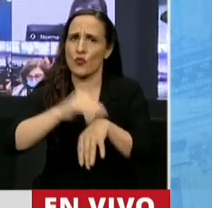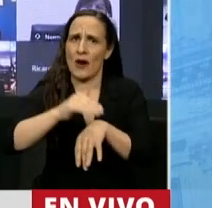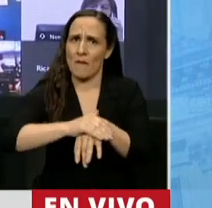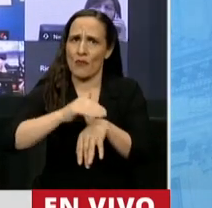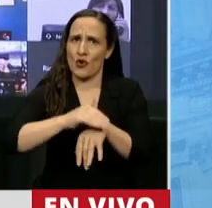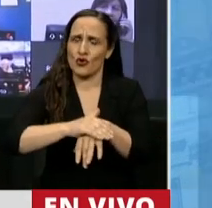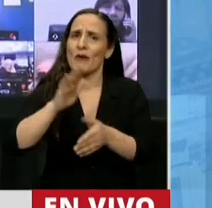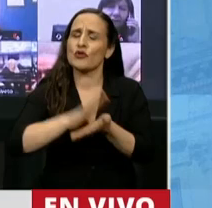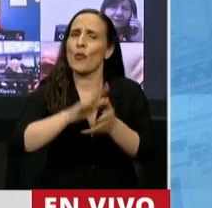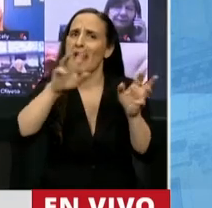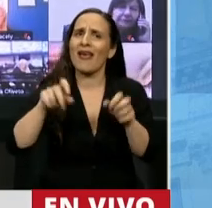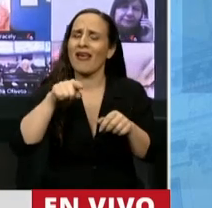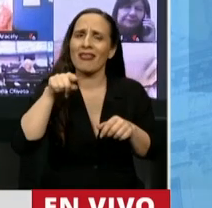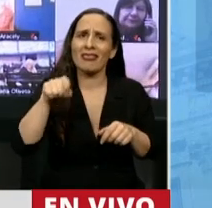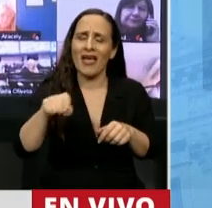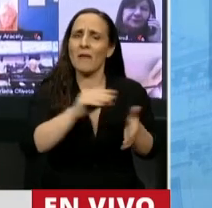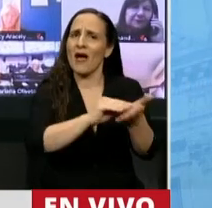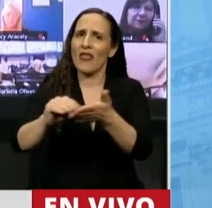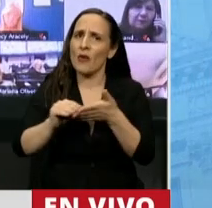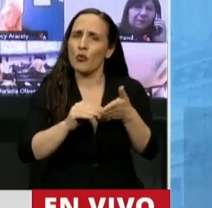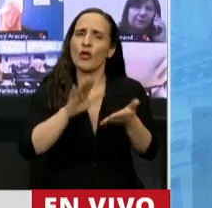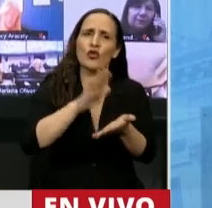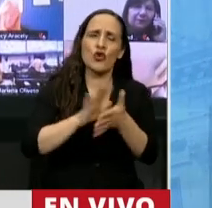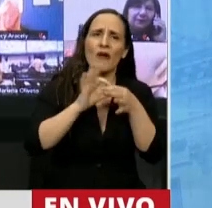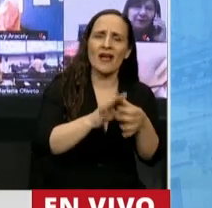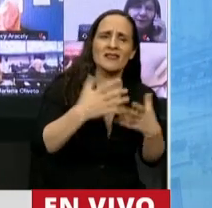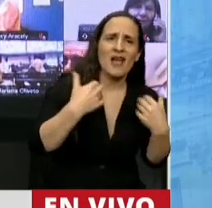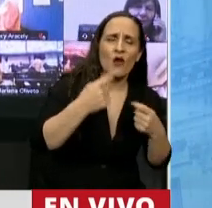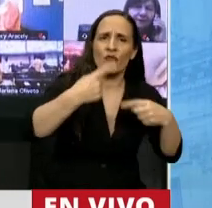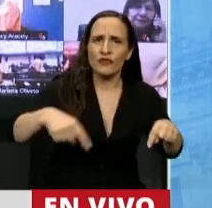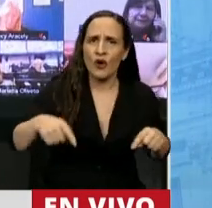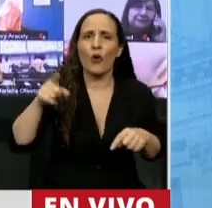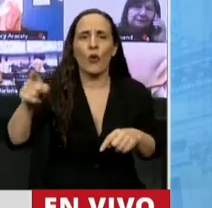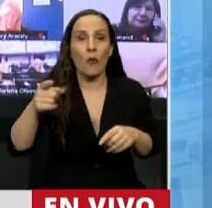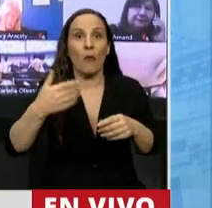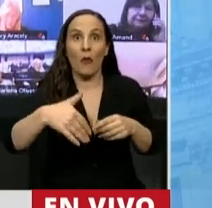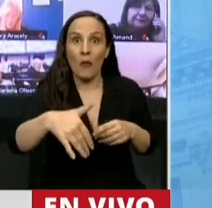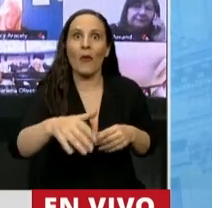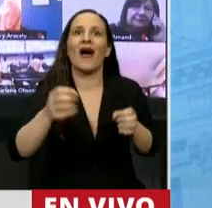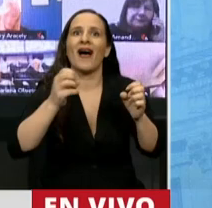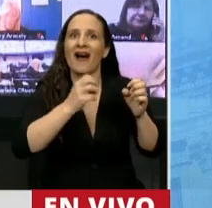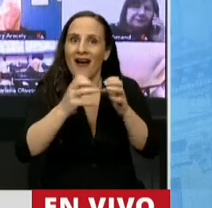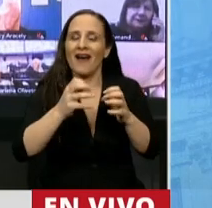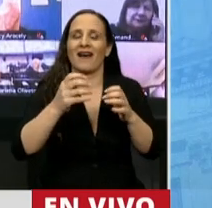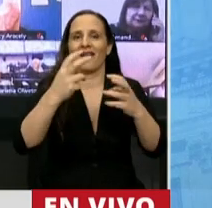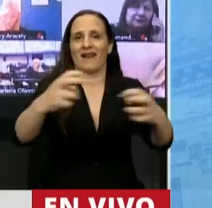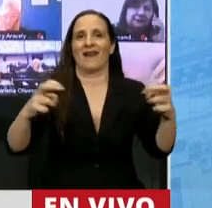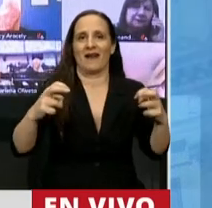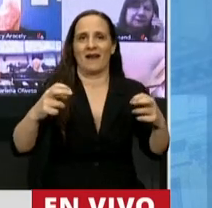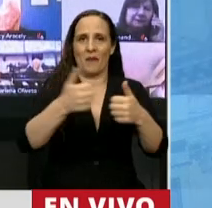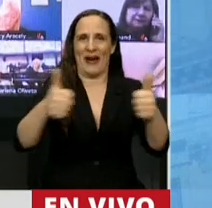sanitaria de todos los diputados, especialmente cuando recomiencen las sesiones presenciales.